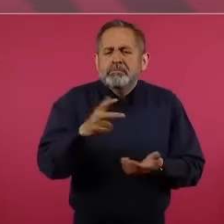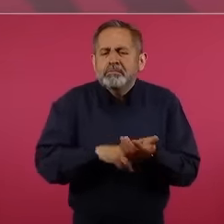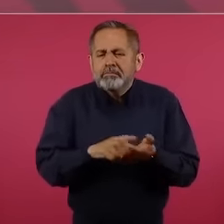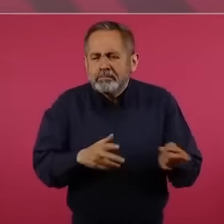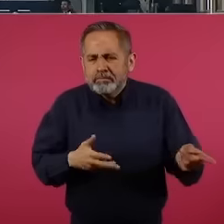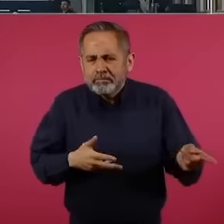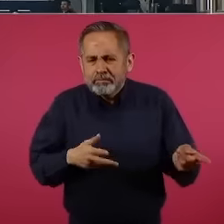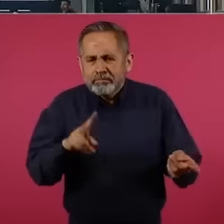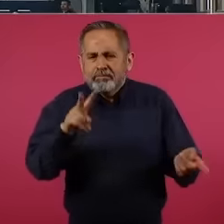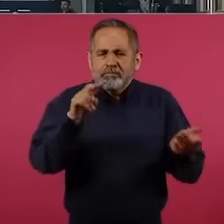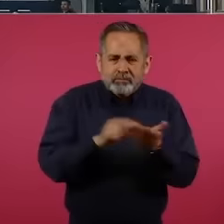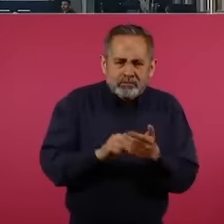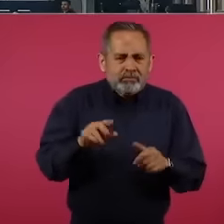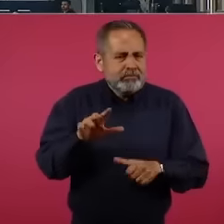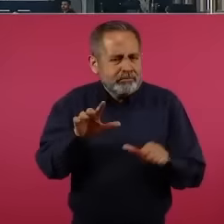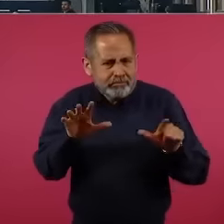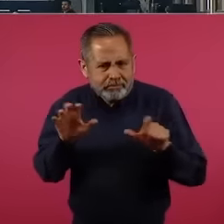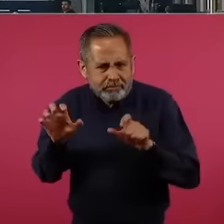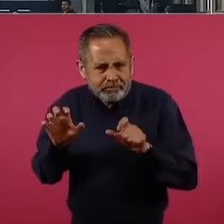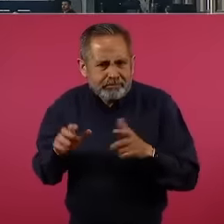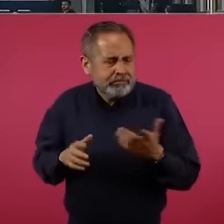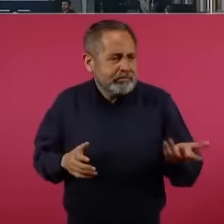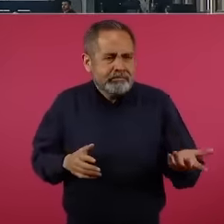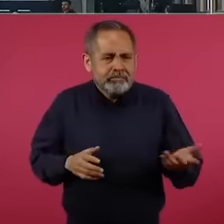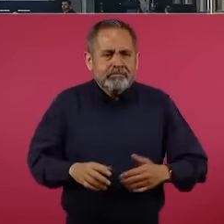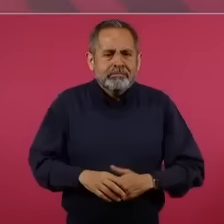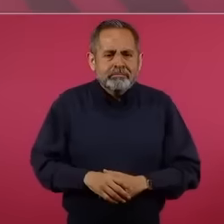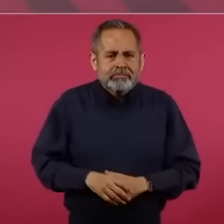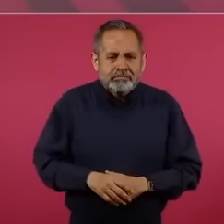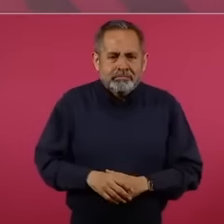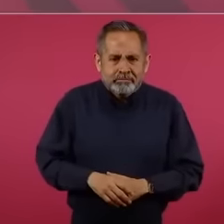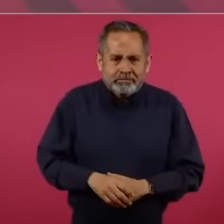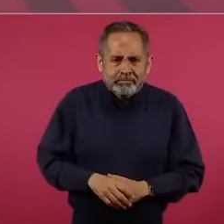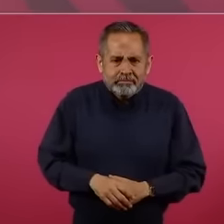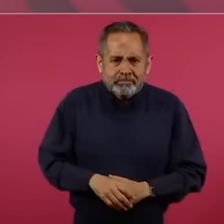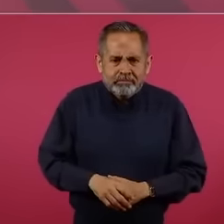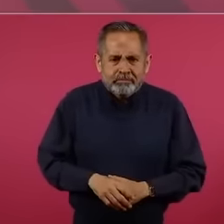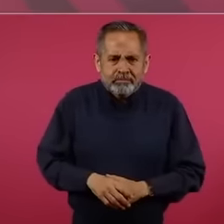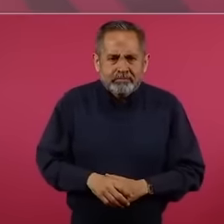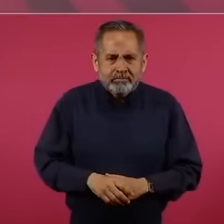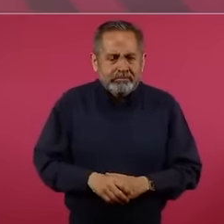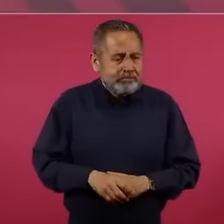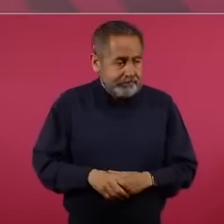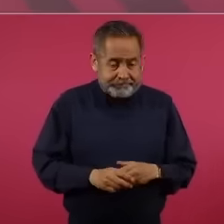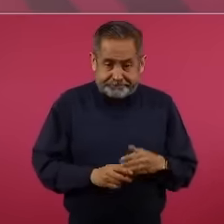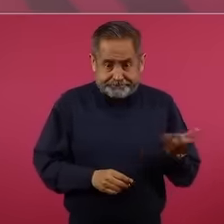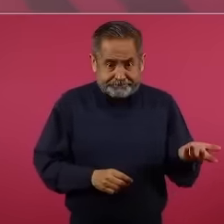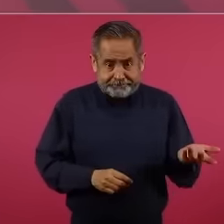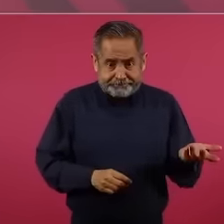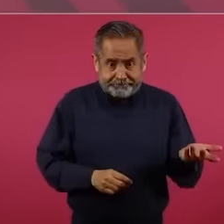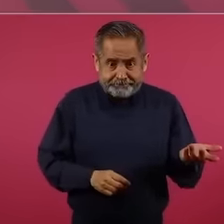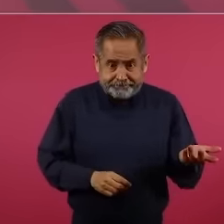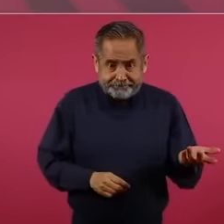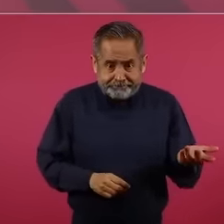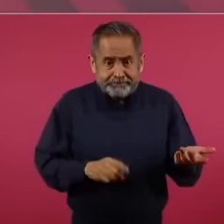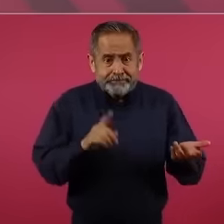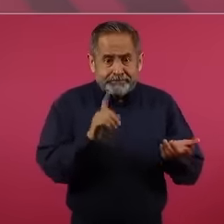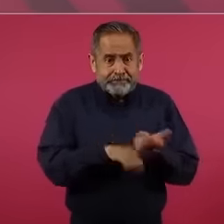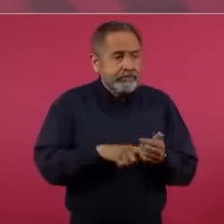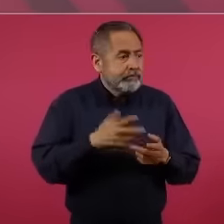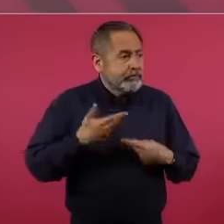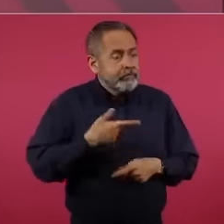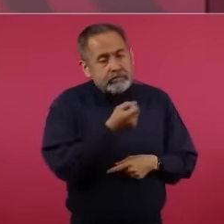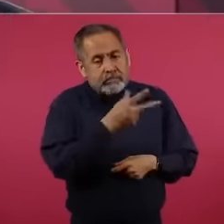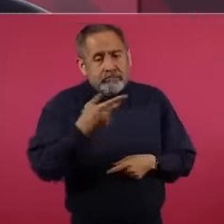Dos mil setecientos. Dos setecientos. Y hay funcionarios en la